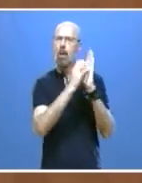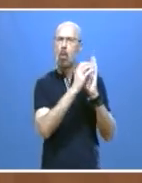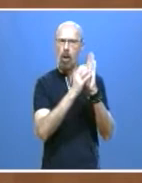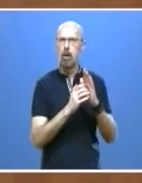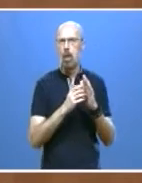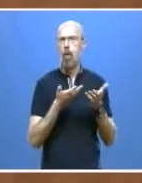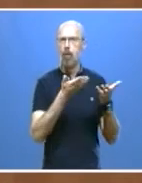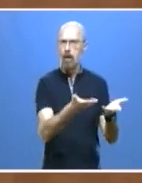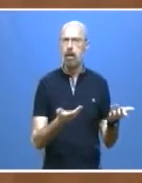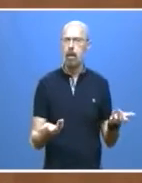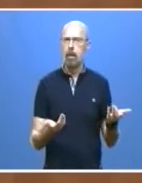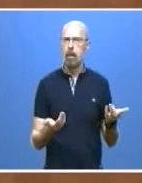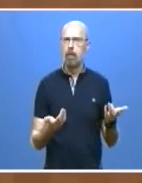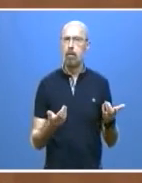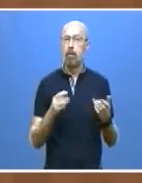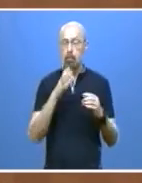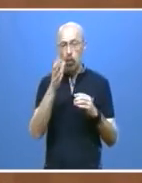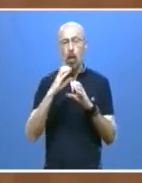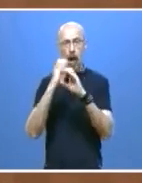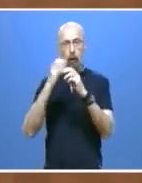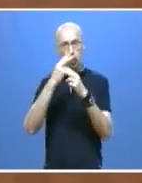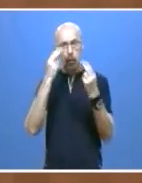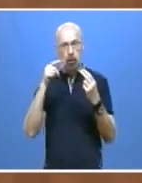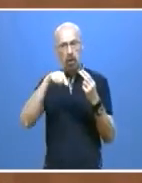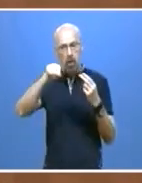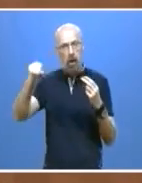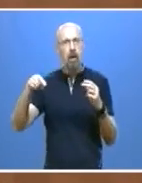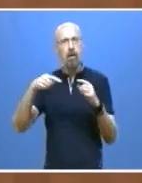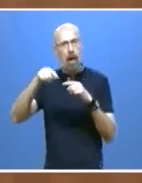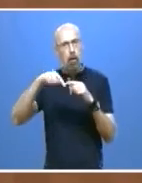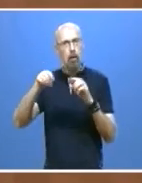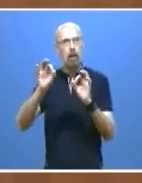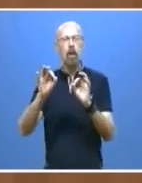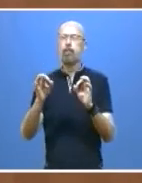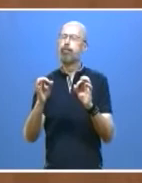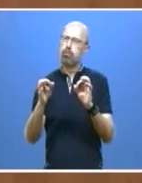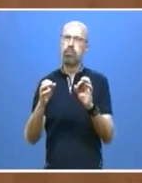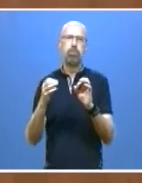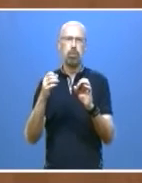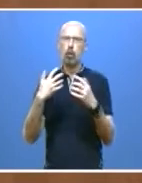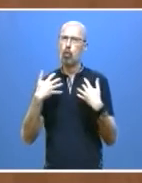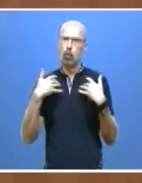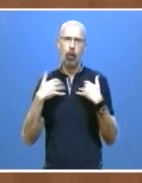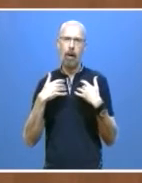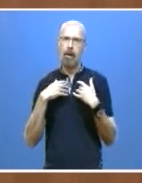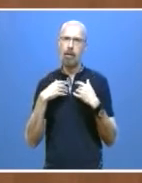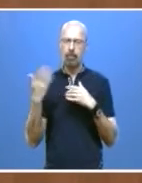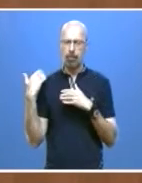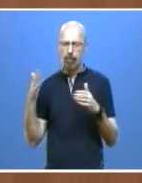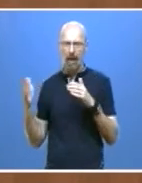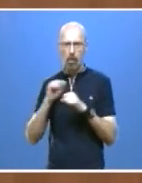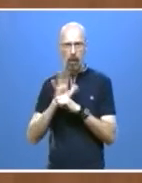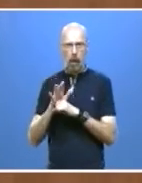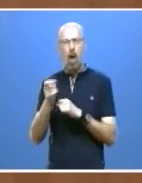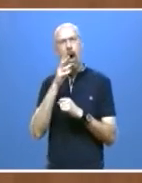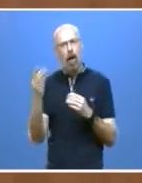y nuestros esfuerzos han ido orientados al mantenimiento del sistema concesional y el tejido económico